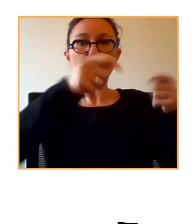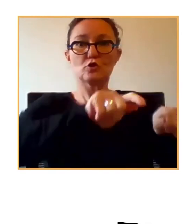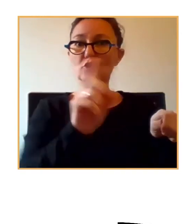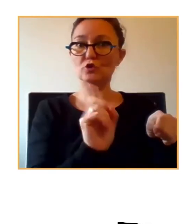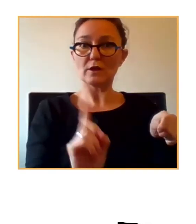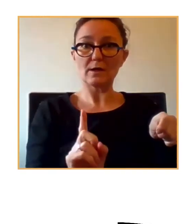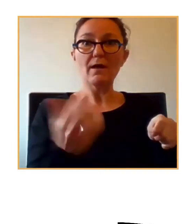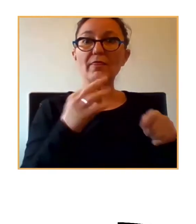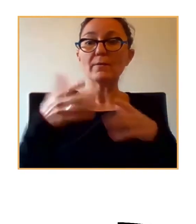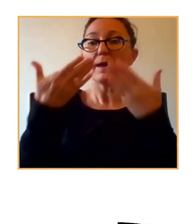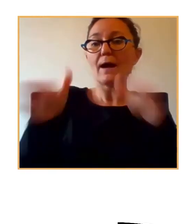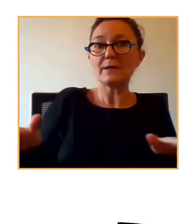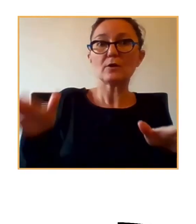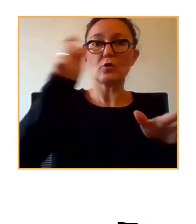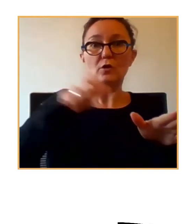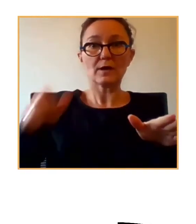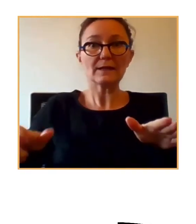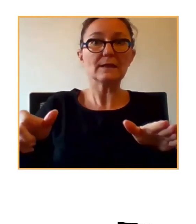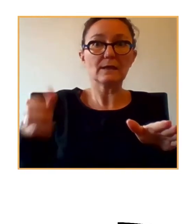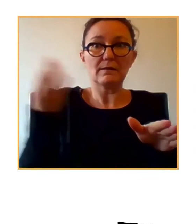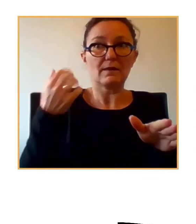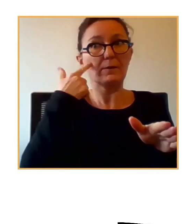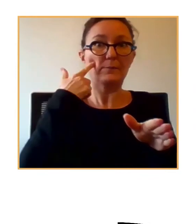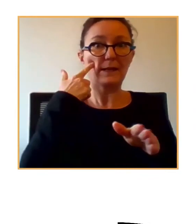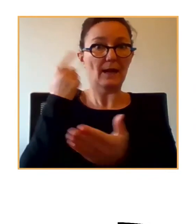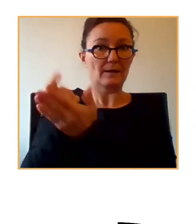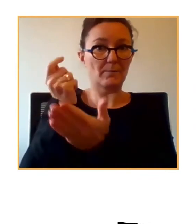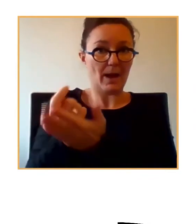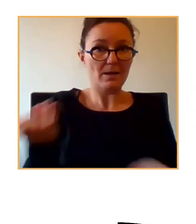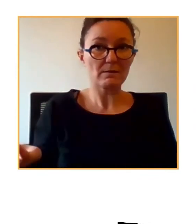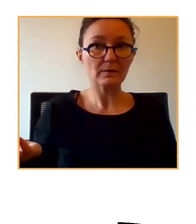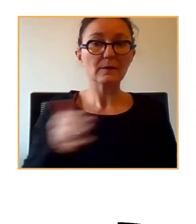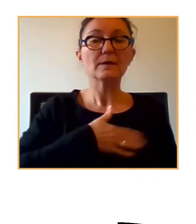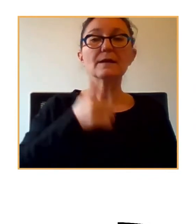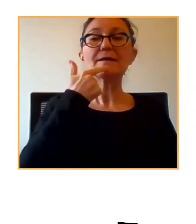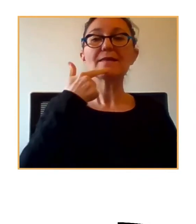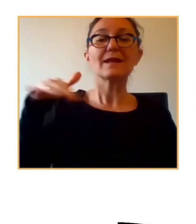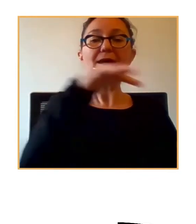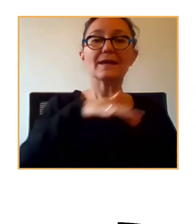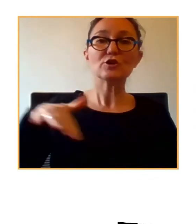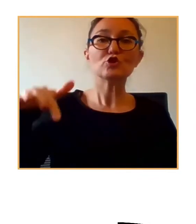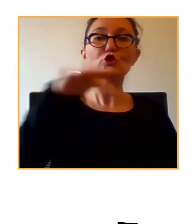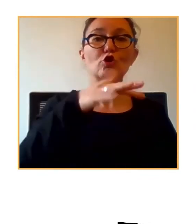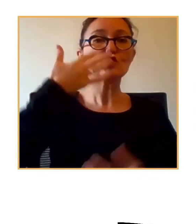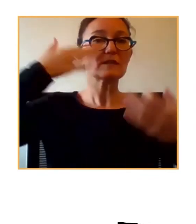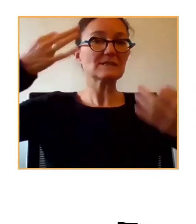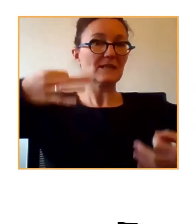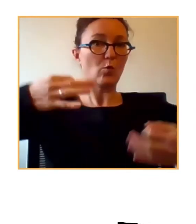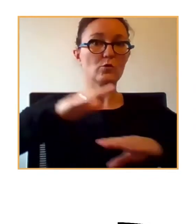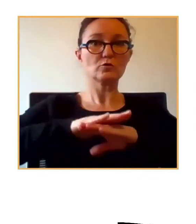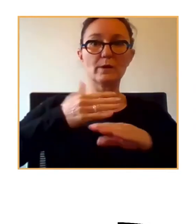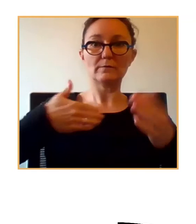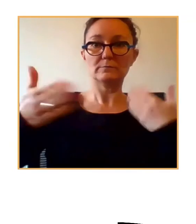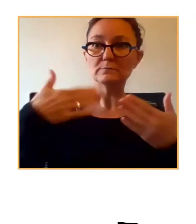supervisados con gente, que habrá que pagarle por ello, ¿no? Es decir, necesitamos entornos seguros para que la gente se relacione y haga